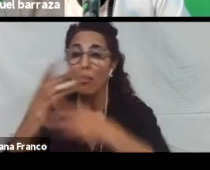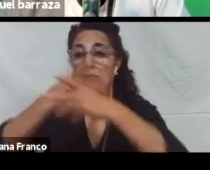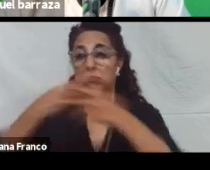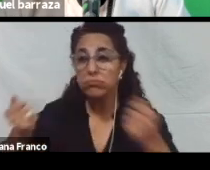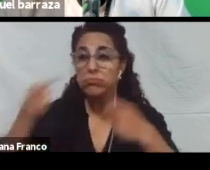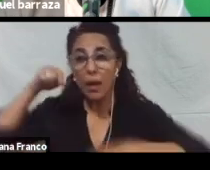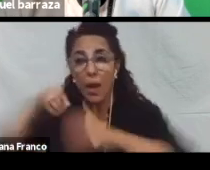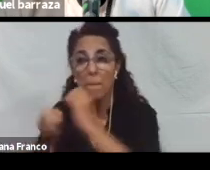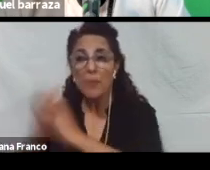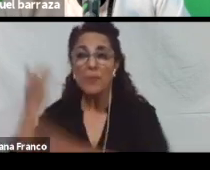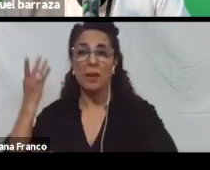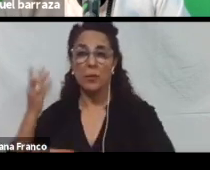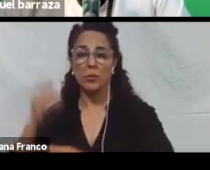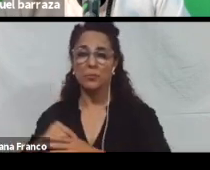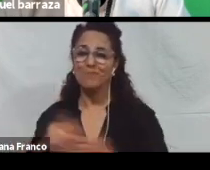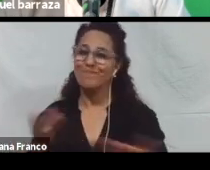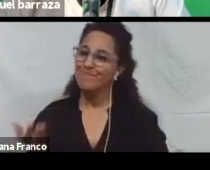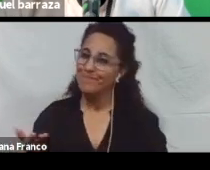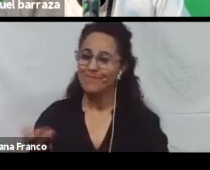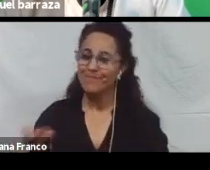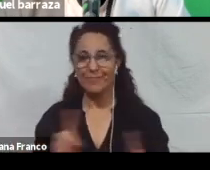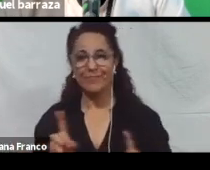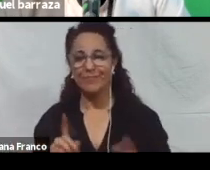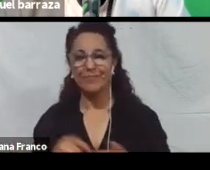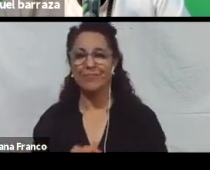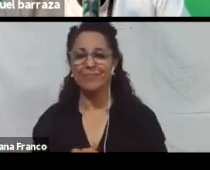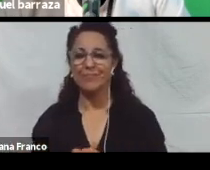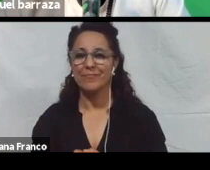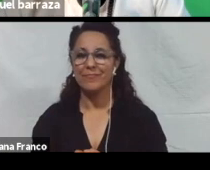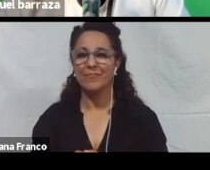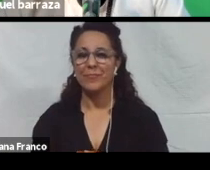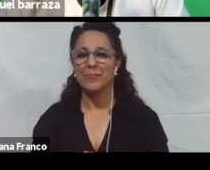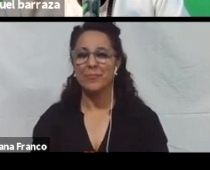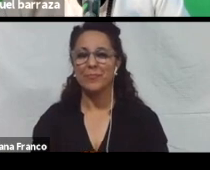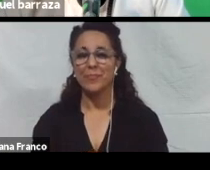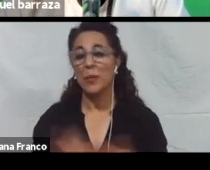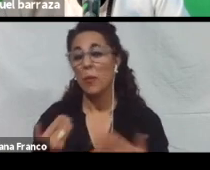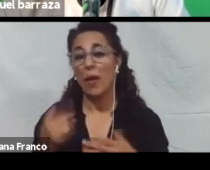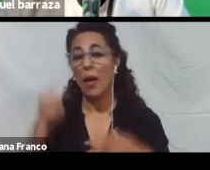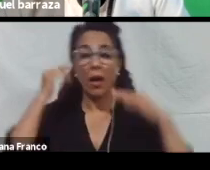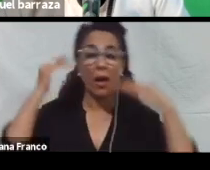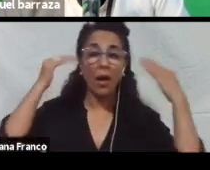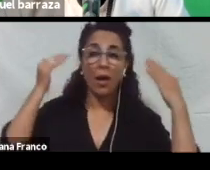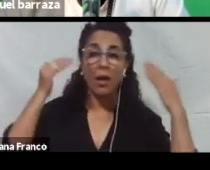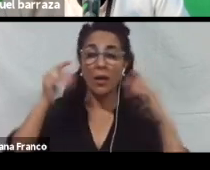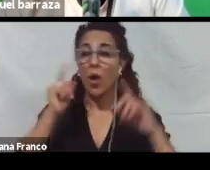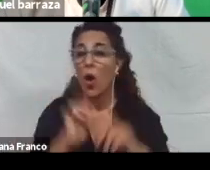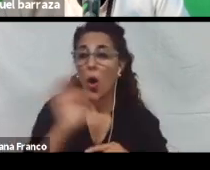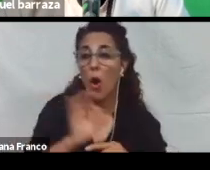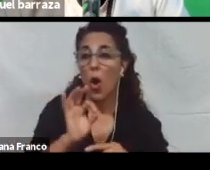Empezamos. O ese tipo de indicaciones. Bueno. Puede haber personas distraídas. Puede haber personas que no escuchen bien.